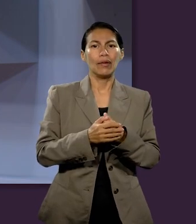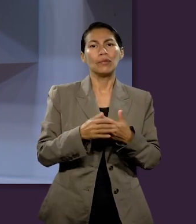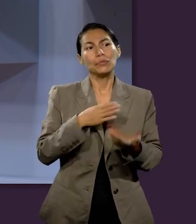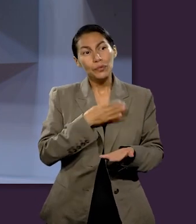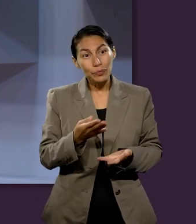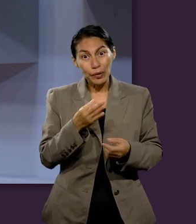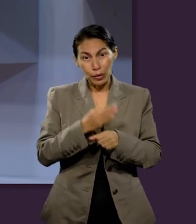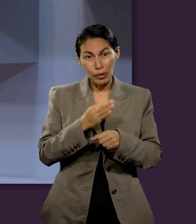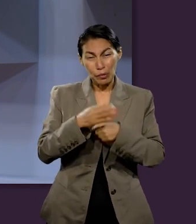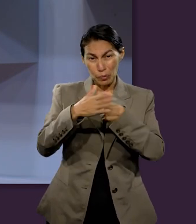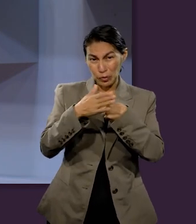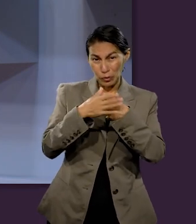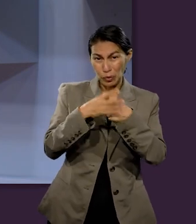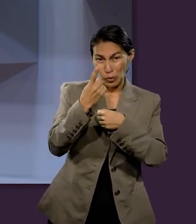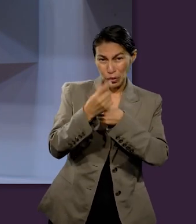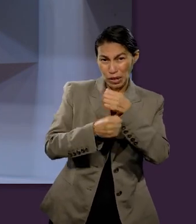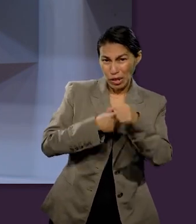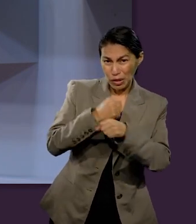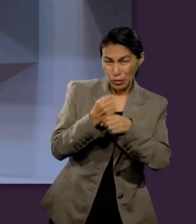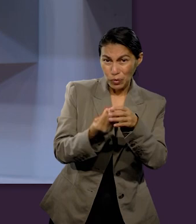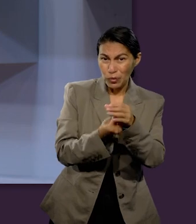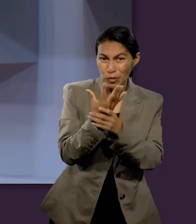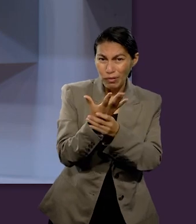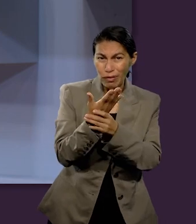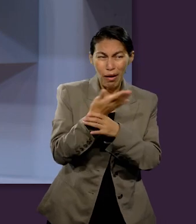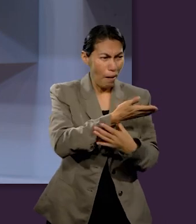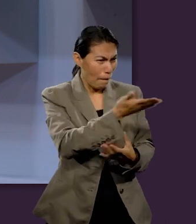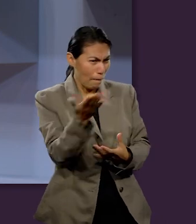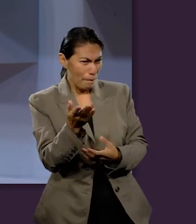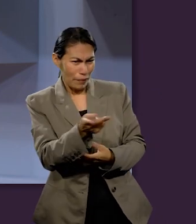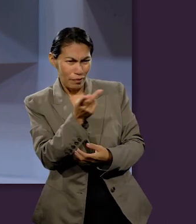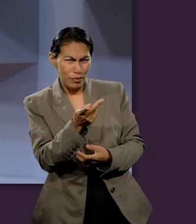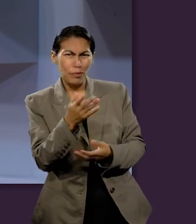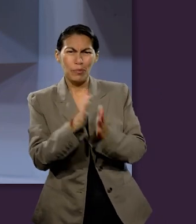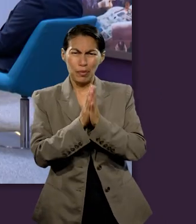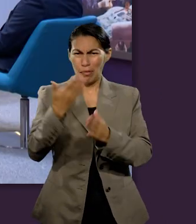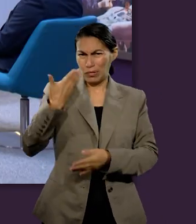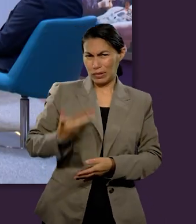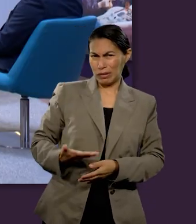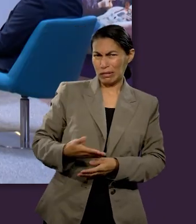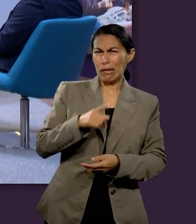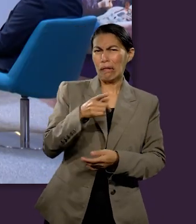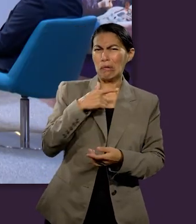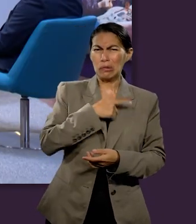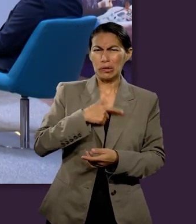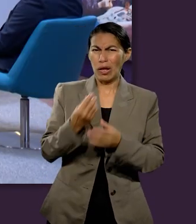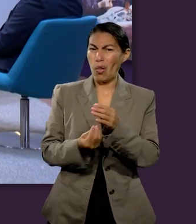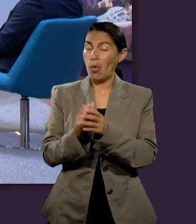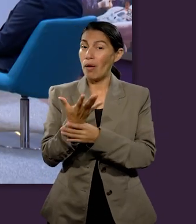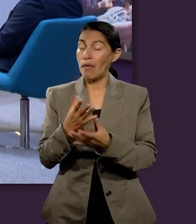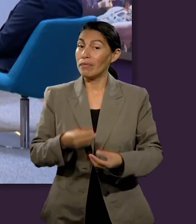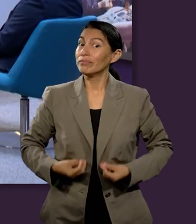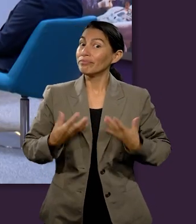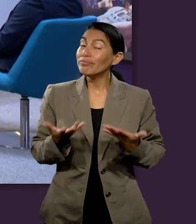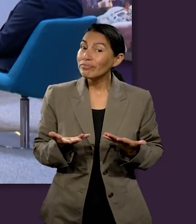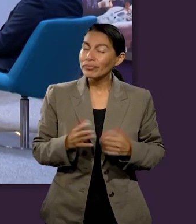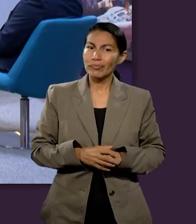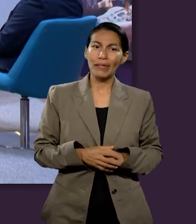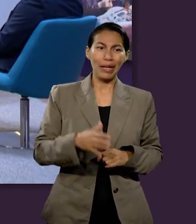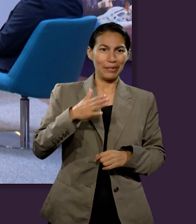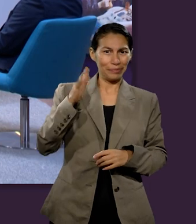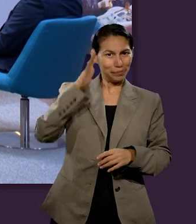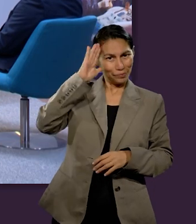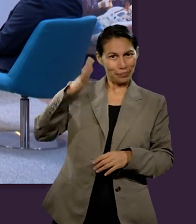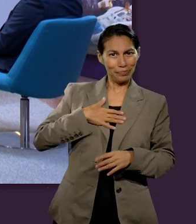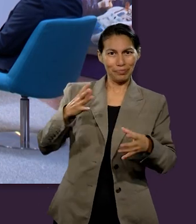nosotros. Y, ahora que un año nuevo comienza, me gustaría preguntar a mis compañeros que están aquí en el plató, ¿qué les